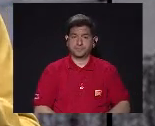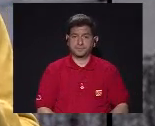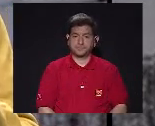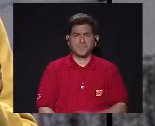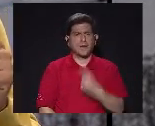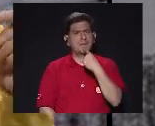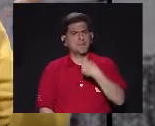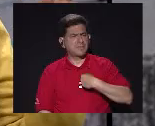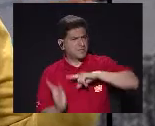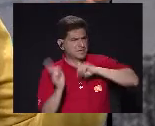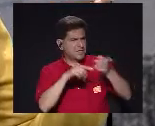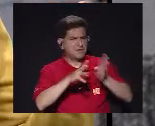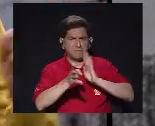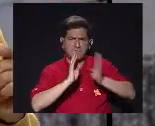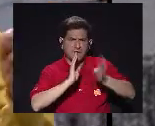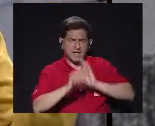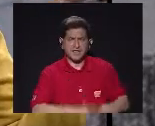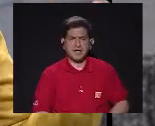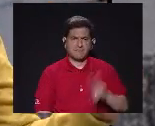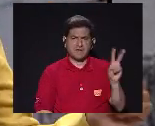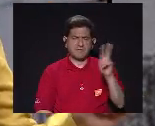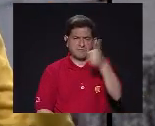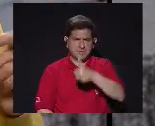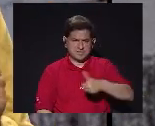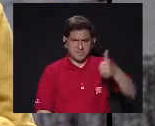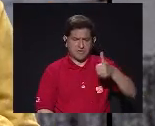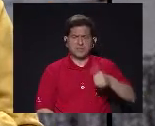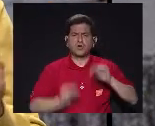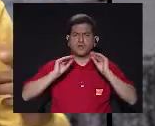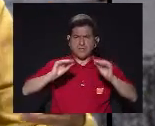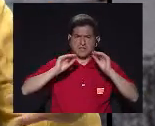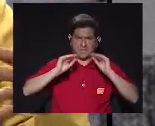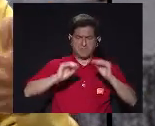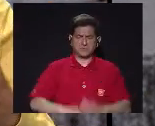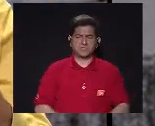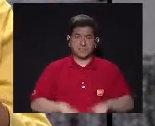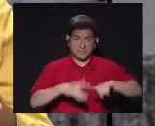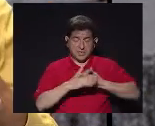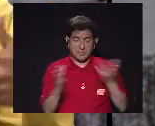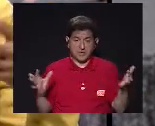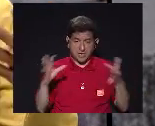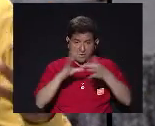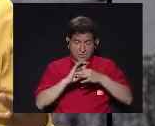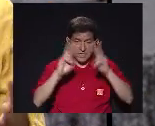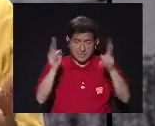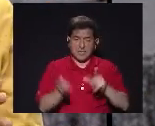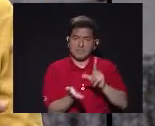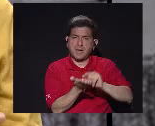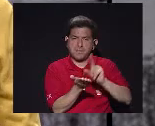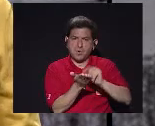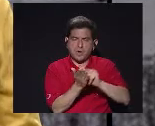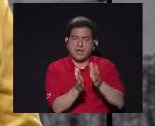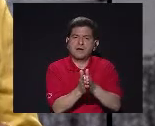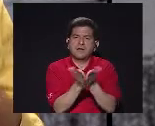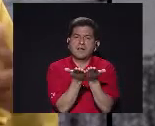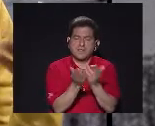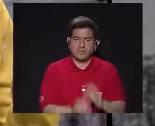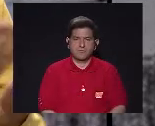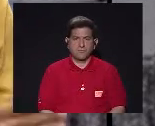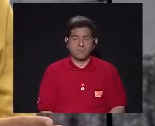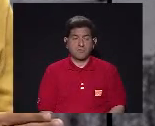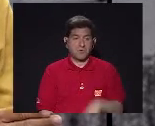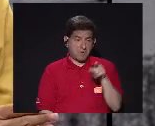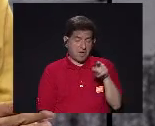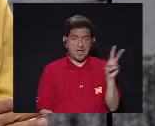Entonces me dice Vaya hable Con la vicerrectoría De docencia Para empezar A coordinar Todo el tema De la publicación Del libro Cuando